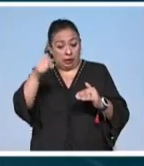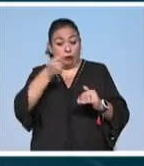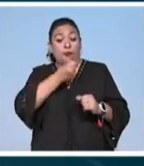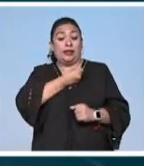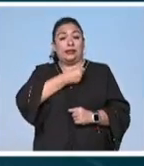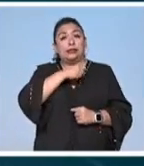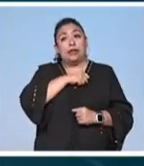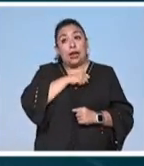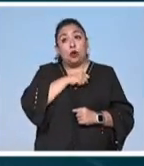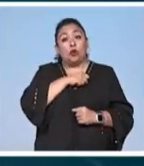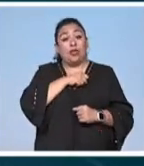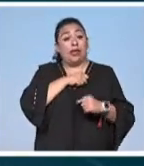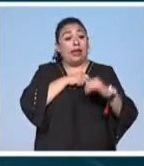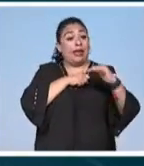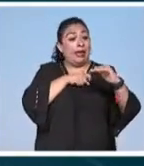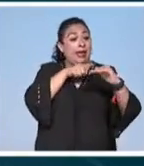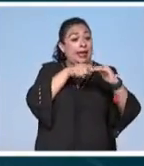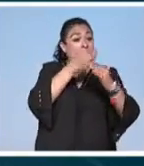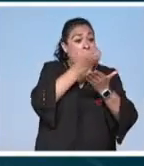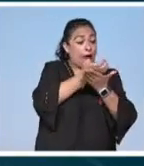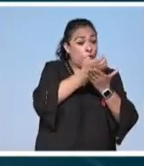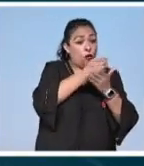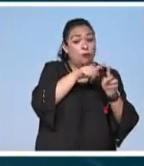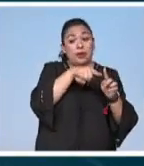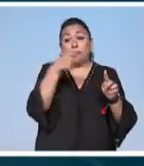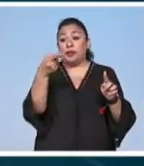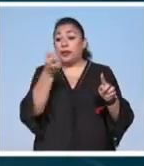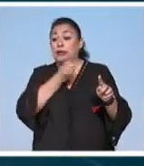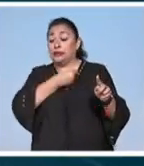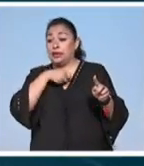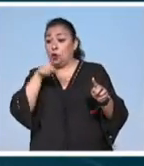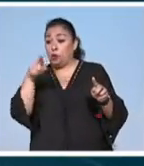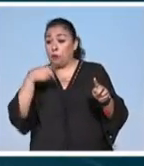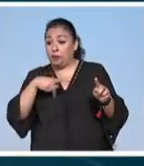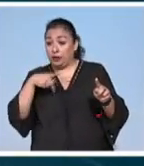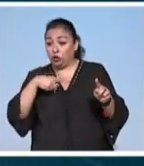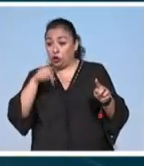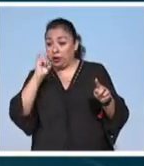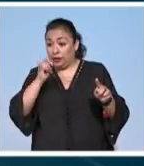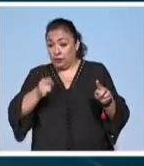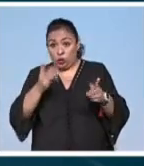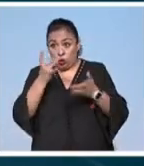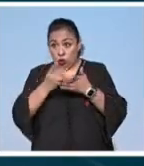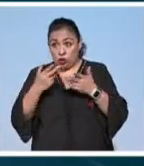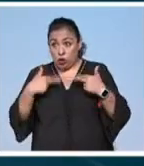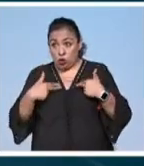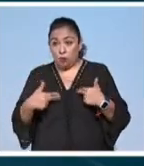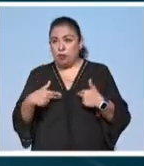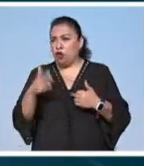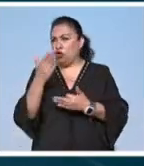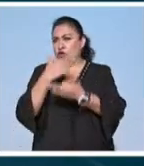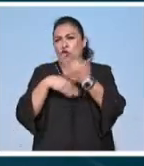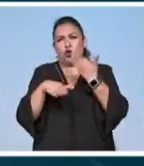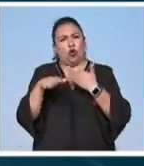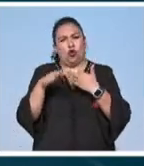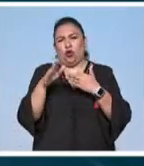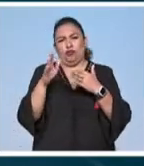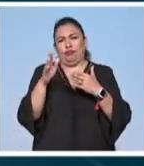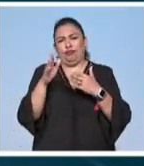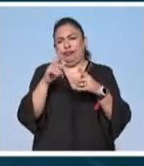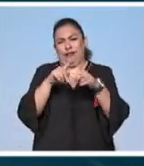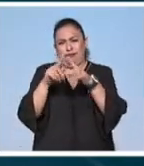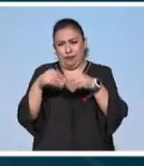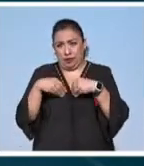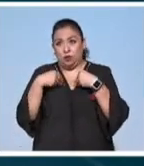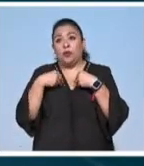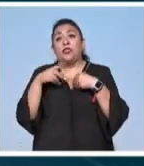comillas de la economía y la salud de los individuos y no sólo los humanos sino toda la biota va a